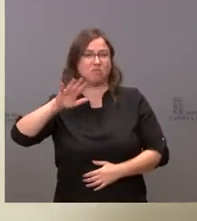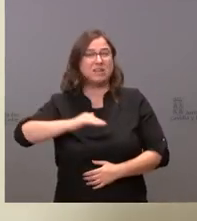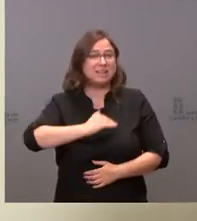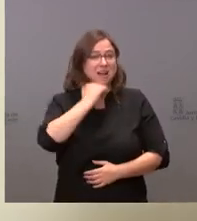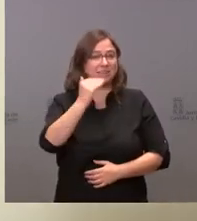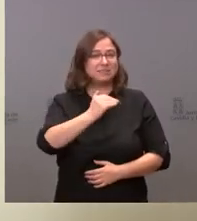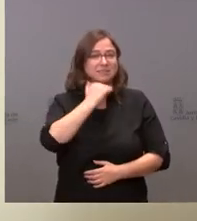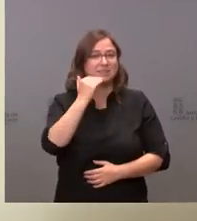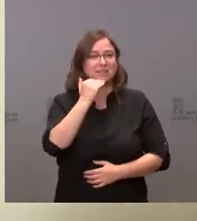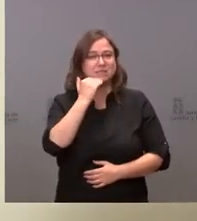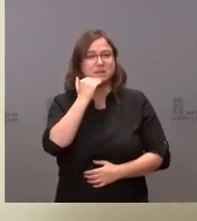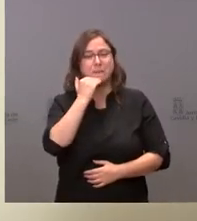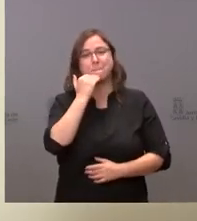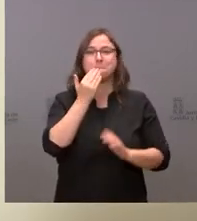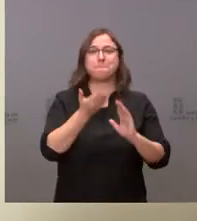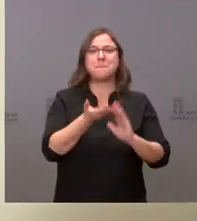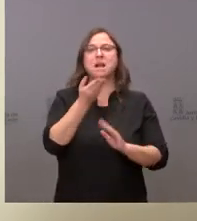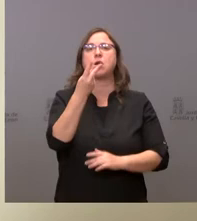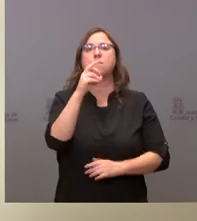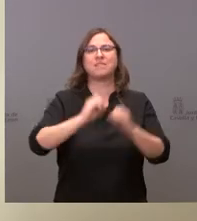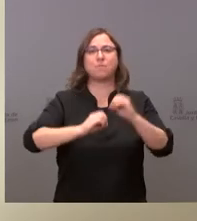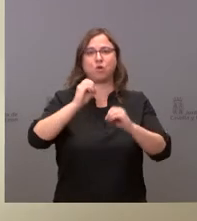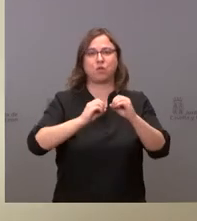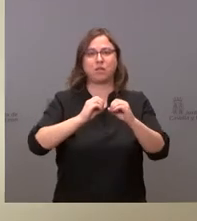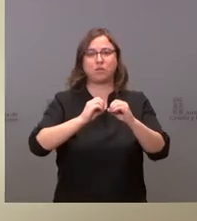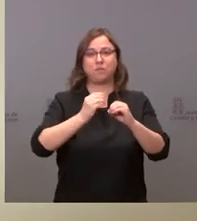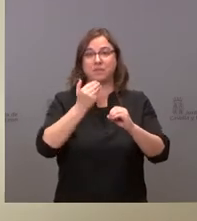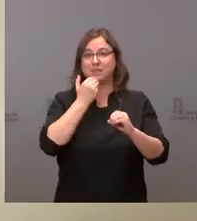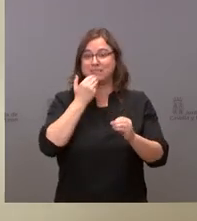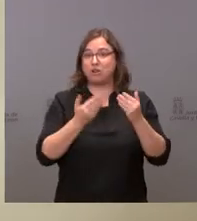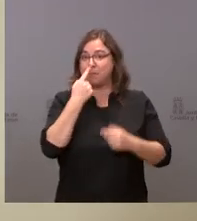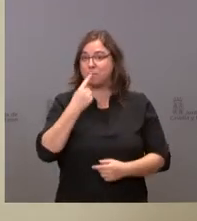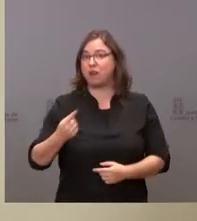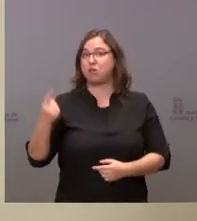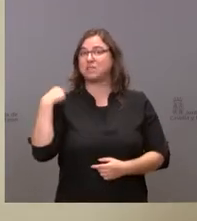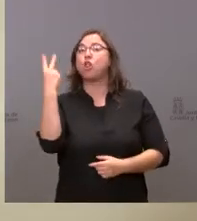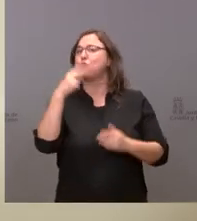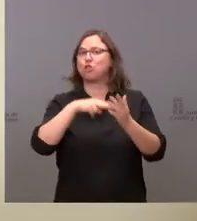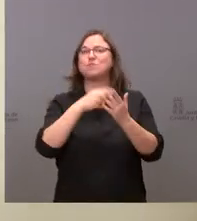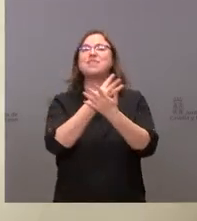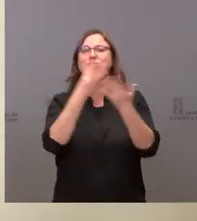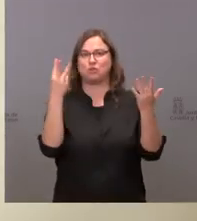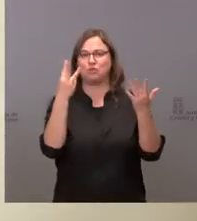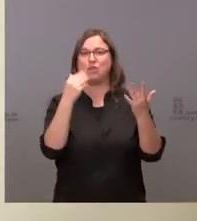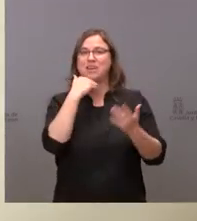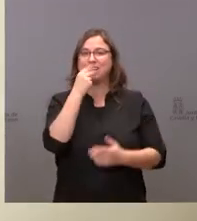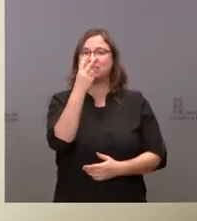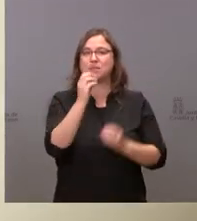un 20% más de lo que teníamos en el 2018. Y esto es posible,